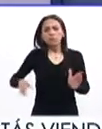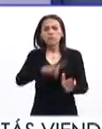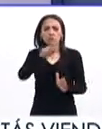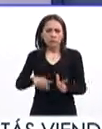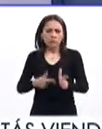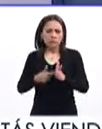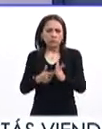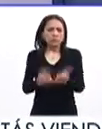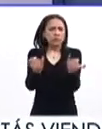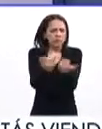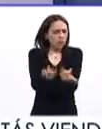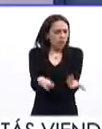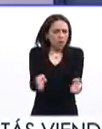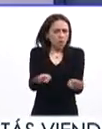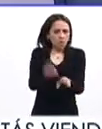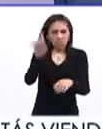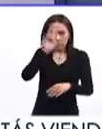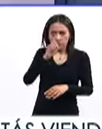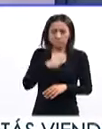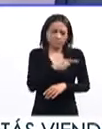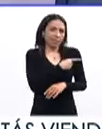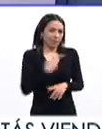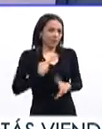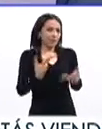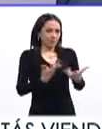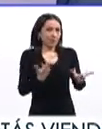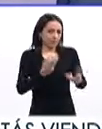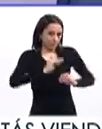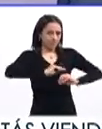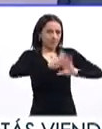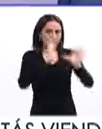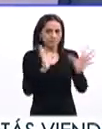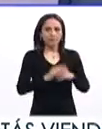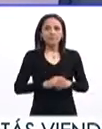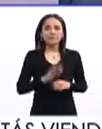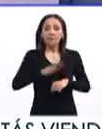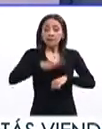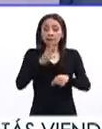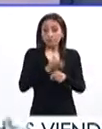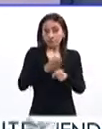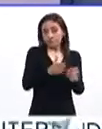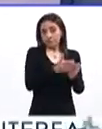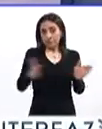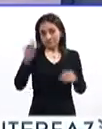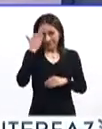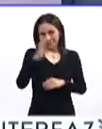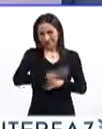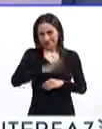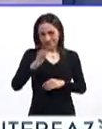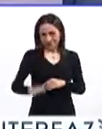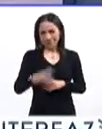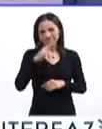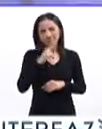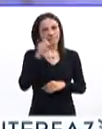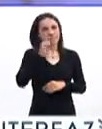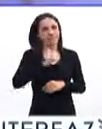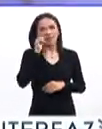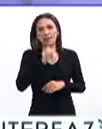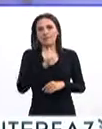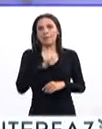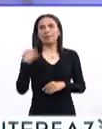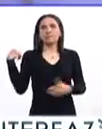sumamente recomendable y sobre todo pensar que si bien en estas fechas se nos ha enseñado a que tenemos que estar súper